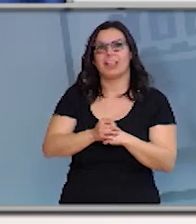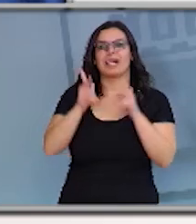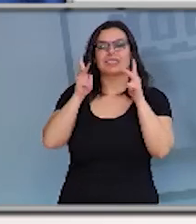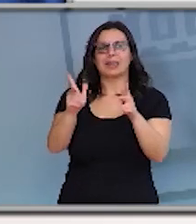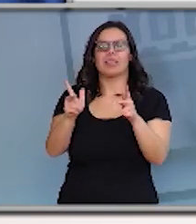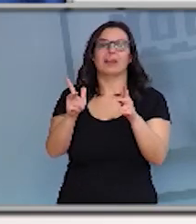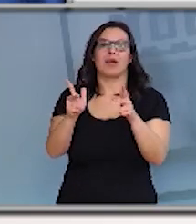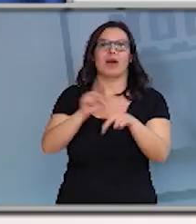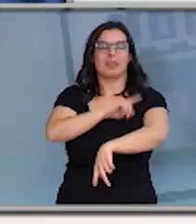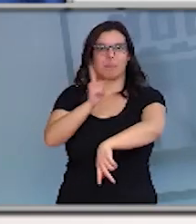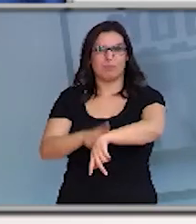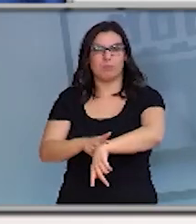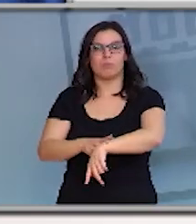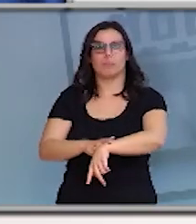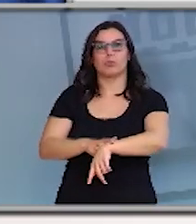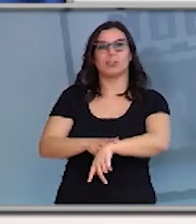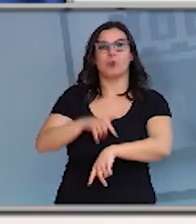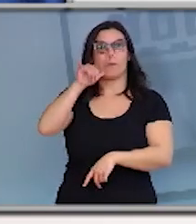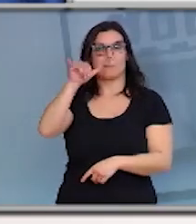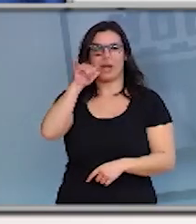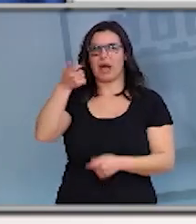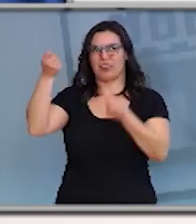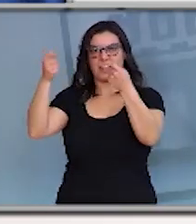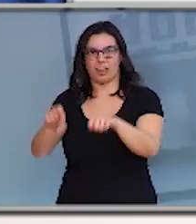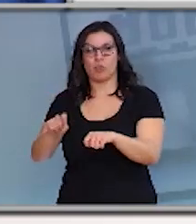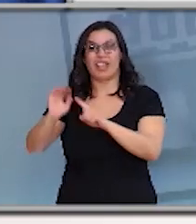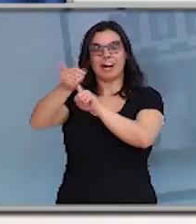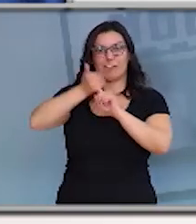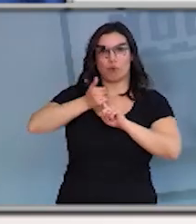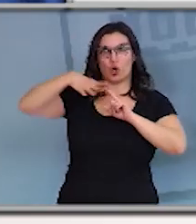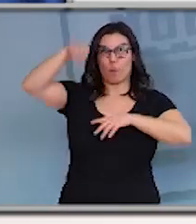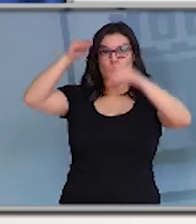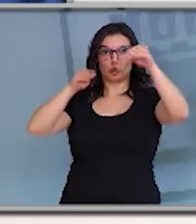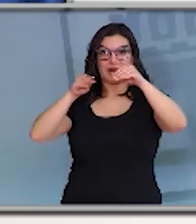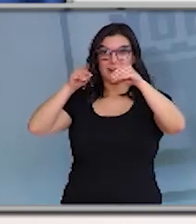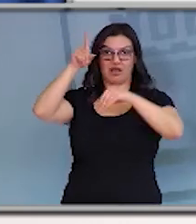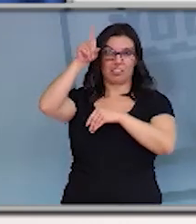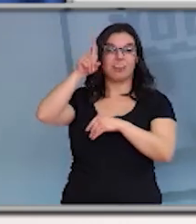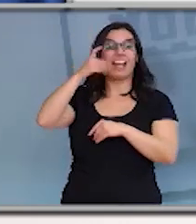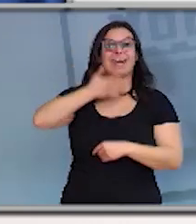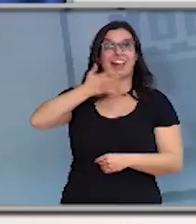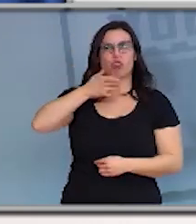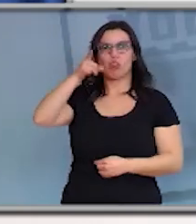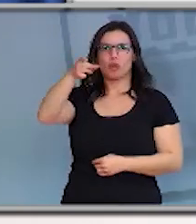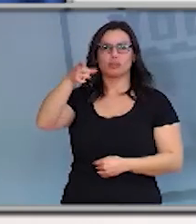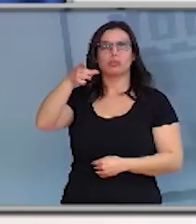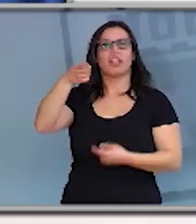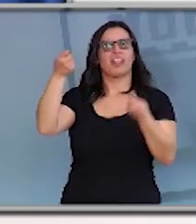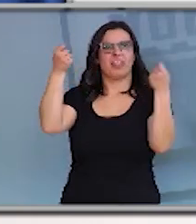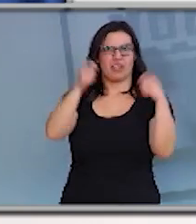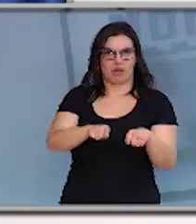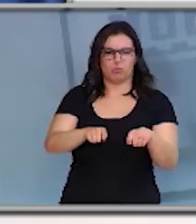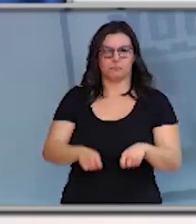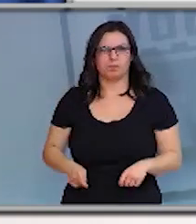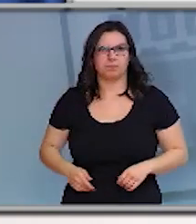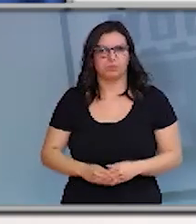Albergue Juvenil en Llano Alto en Béjar y el Refugio de la Alta Montaña de Laguna Gran en Sierra de Gredos Zapardiel en la Ribera de Ávila.